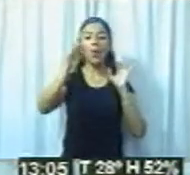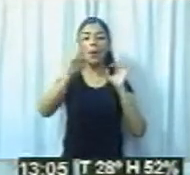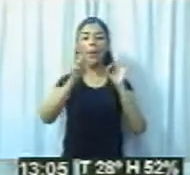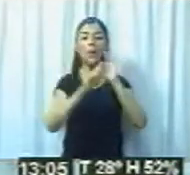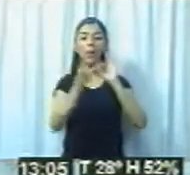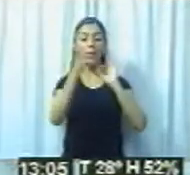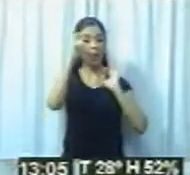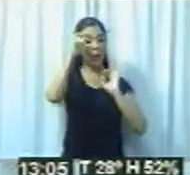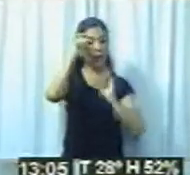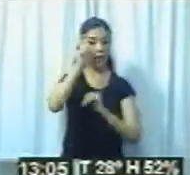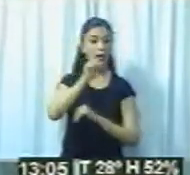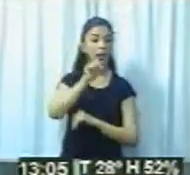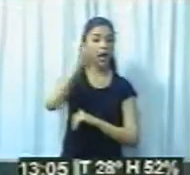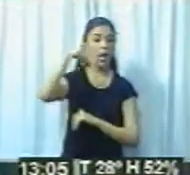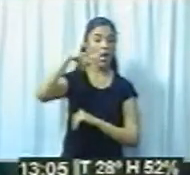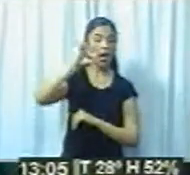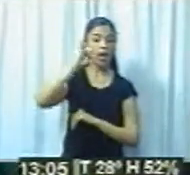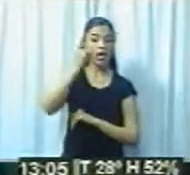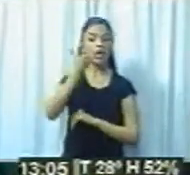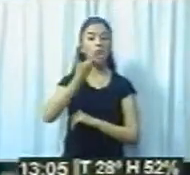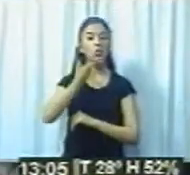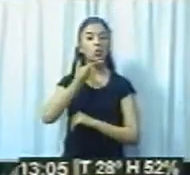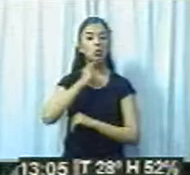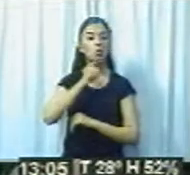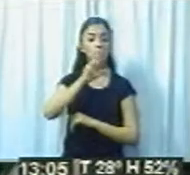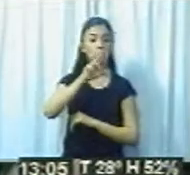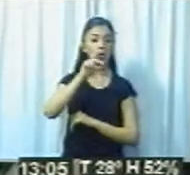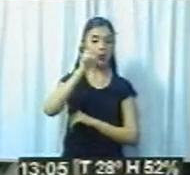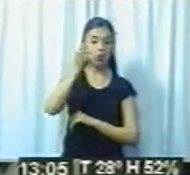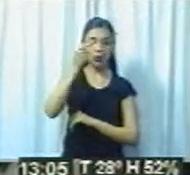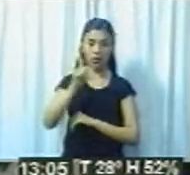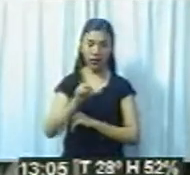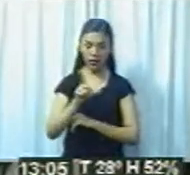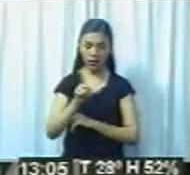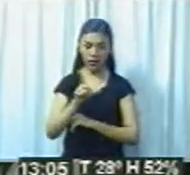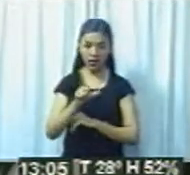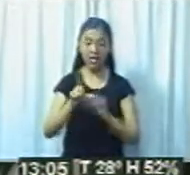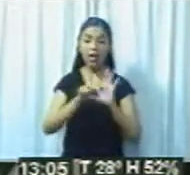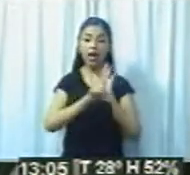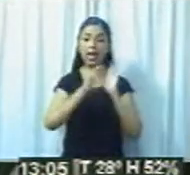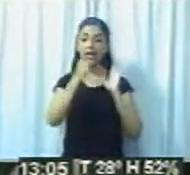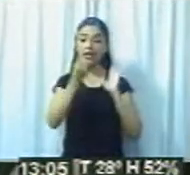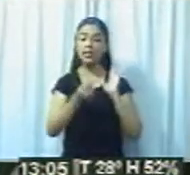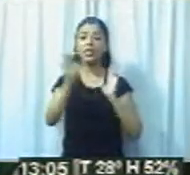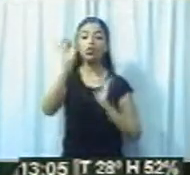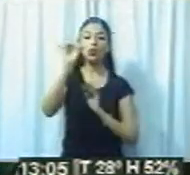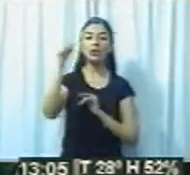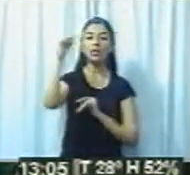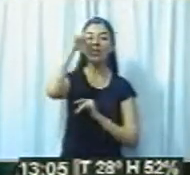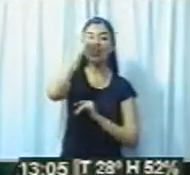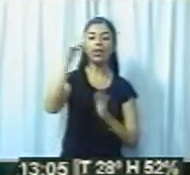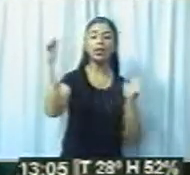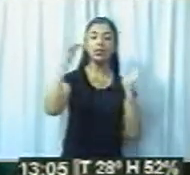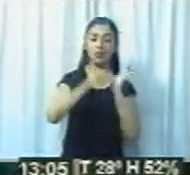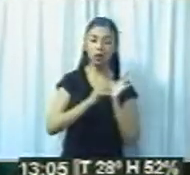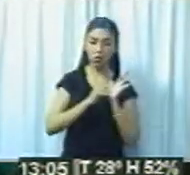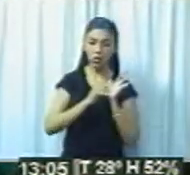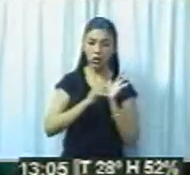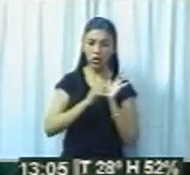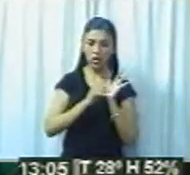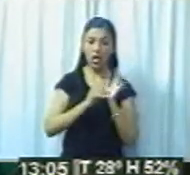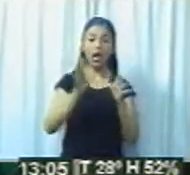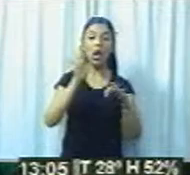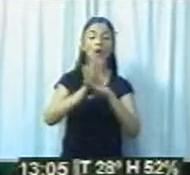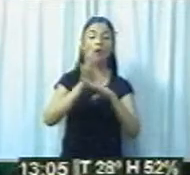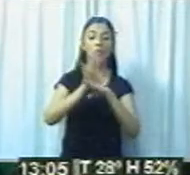de la provincia, son 7 millones de monedas, la tasación por